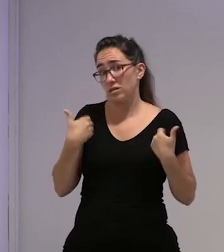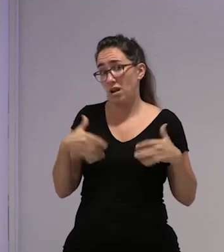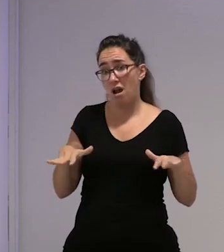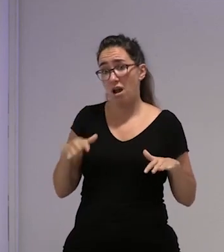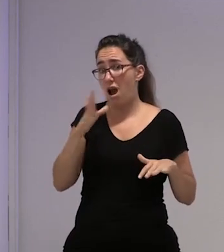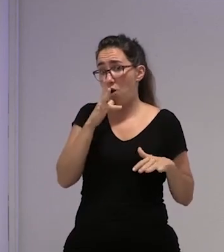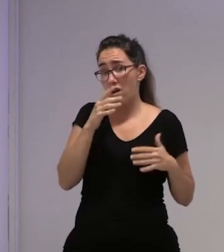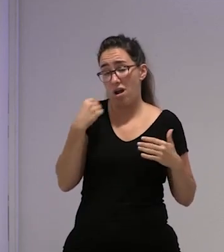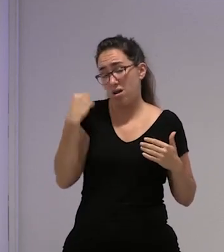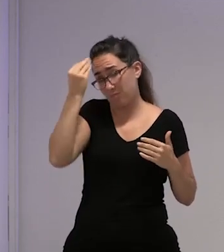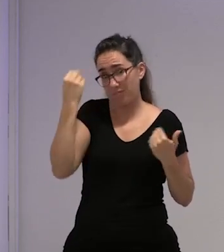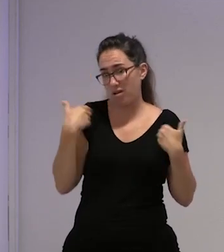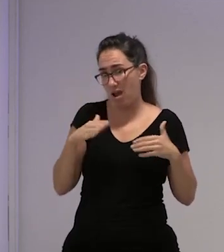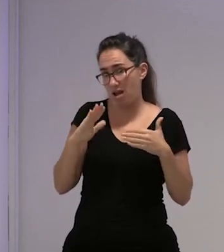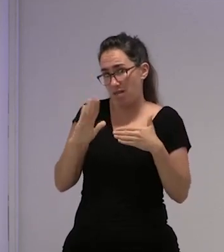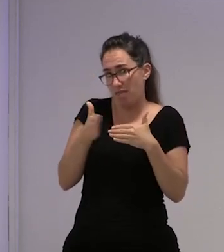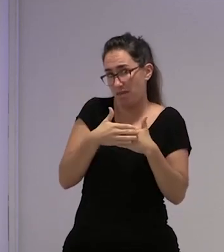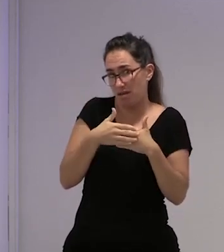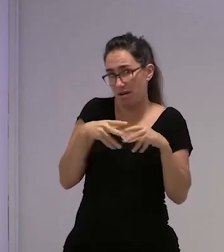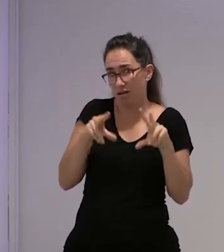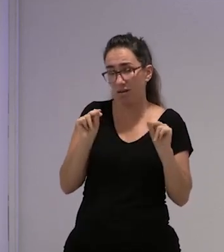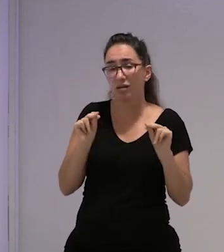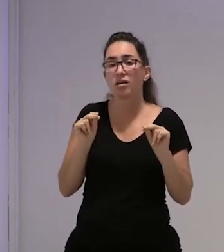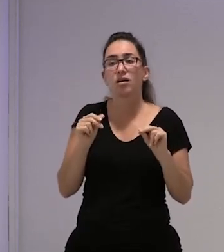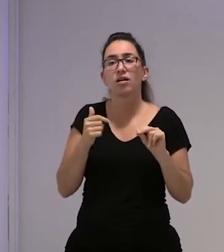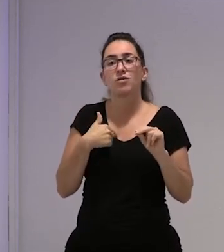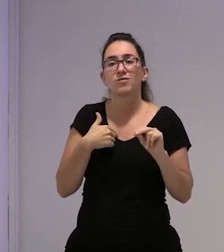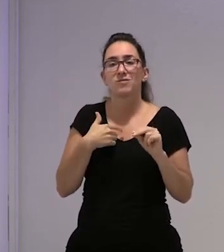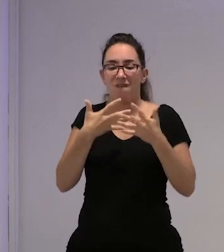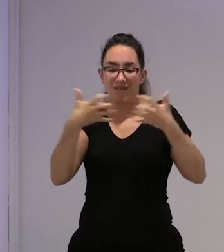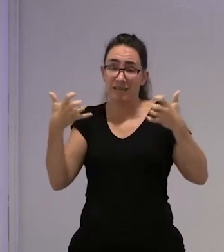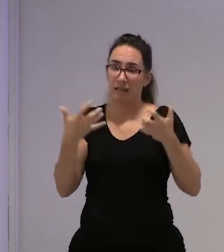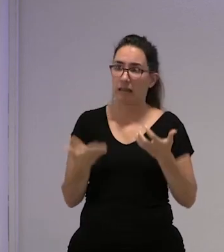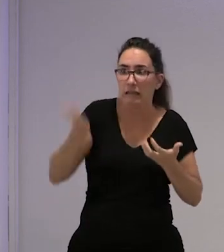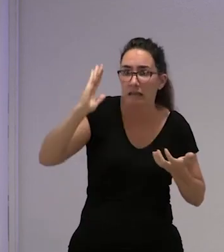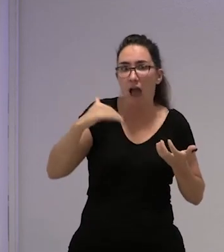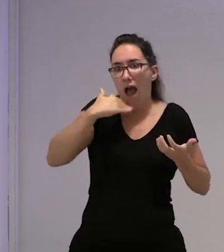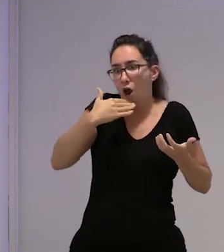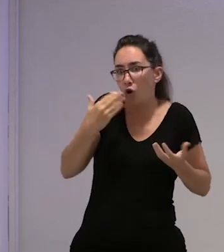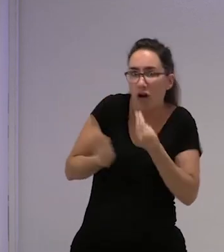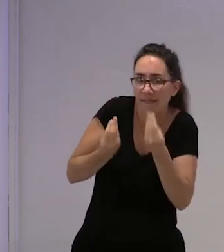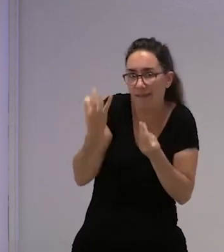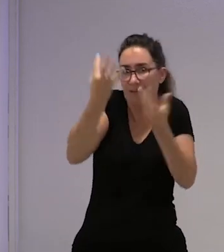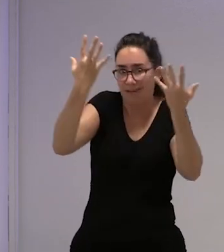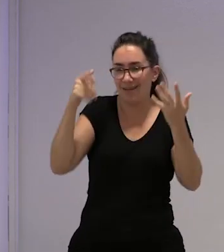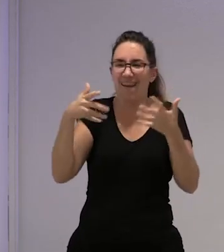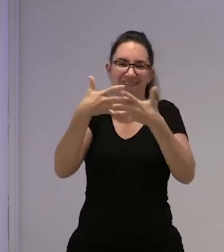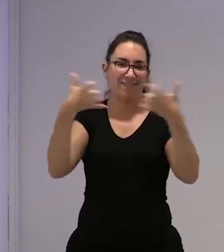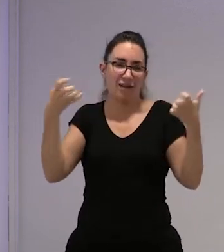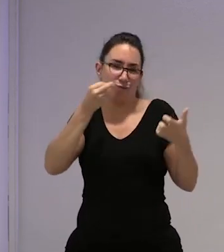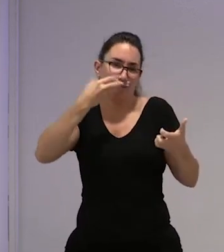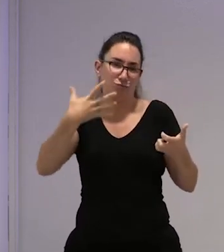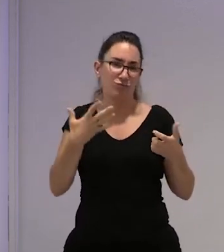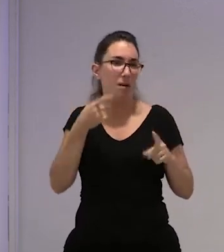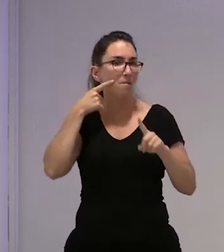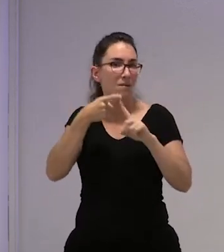os parece yo me quedo con pues troquilla algo tendremos que hacer yo creo que sería una frase maravillosa para empezar